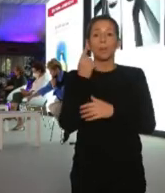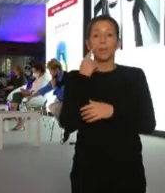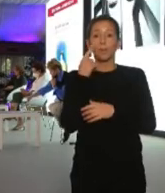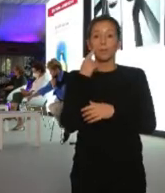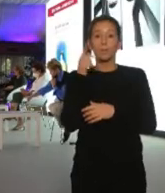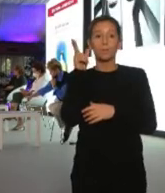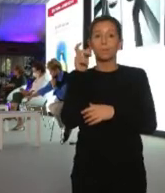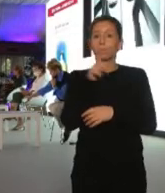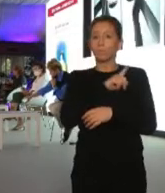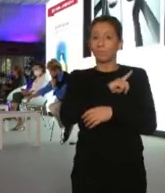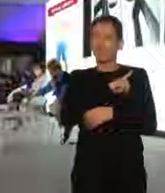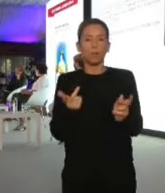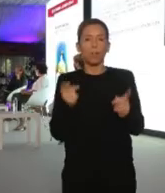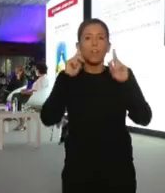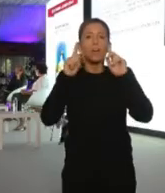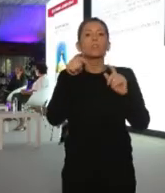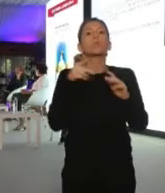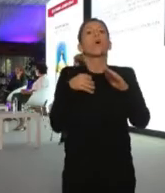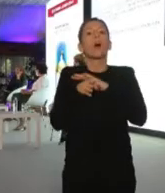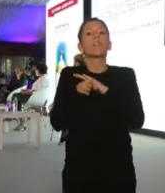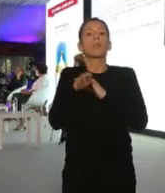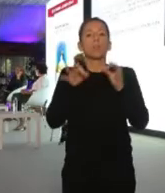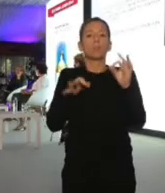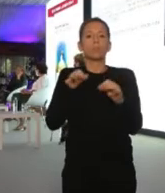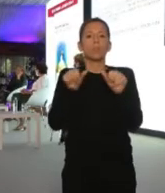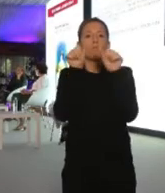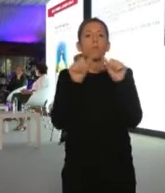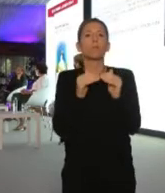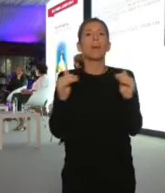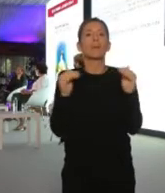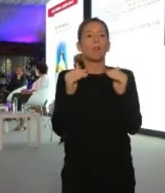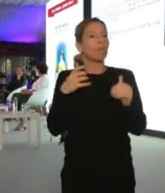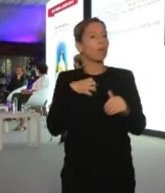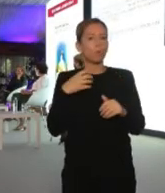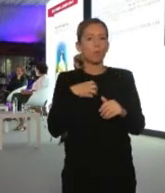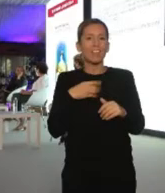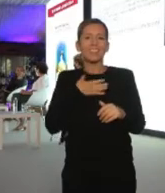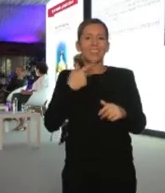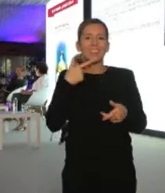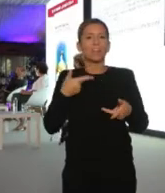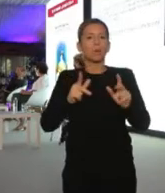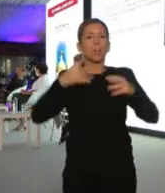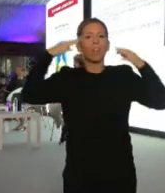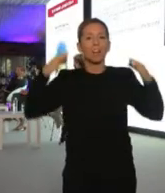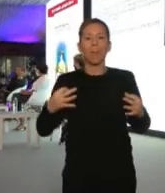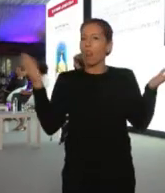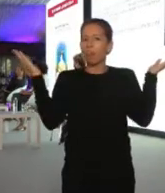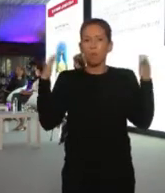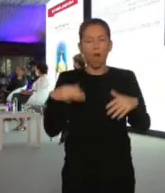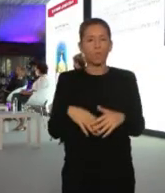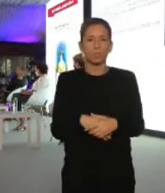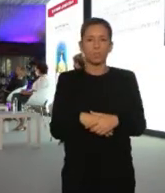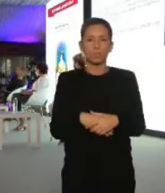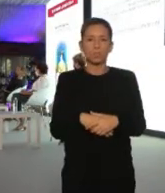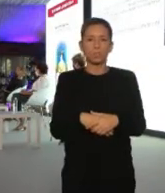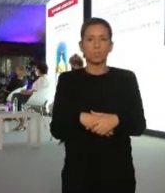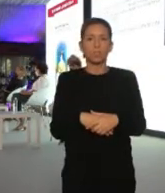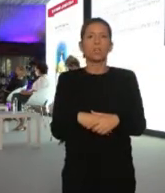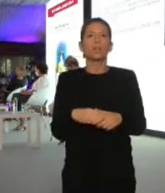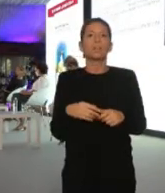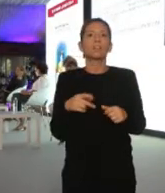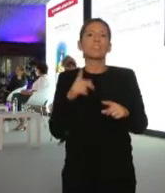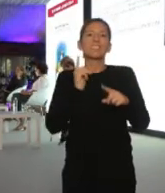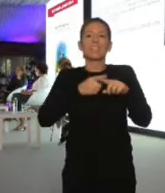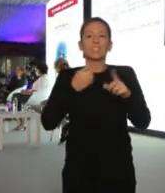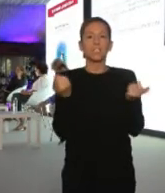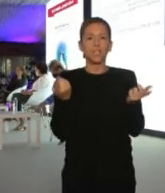Se no podes hacer la justicia en plan de igualdad, no existe una democracia real, porque no existe. Y se no haces la justicia, podes presentar